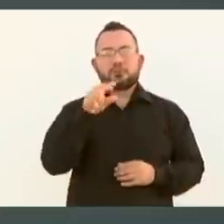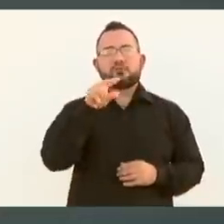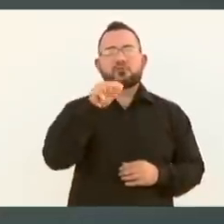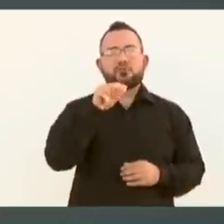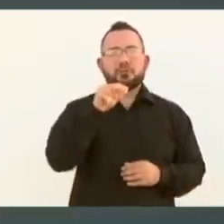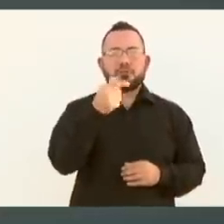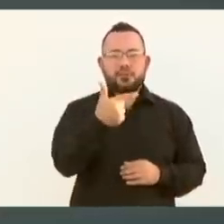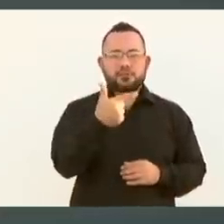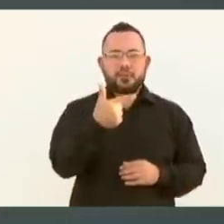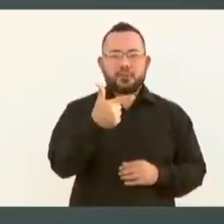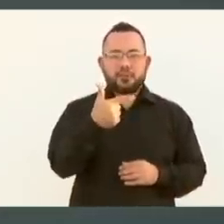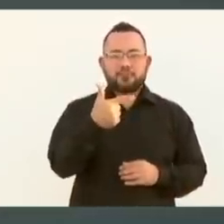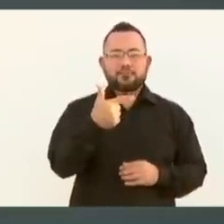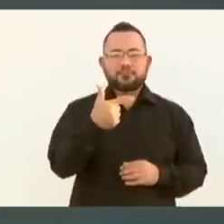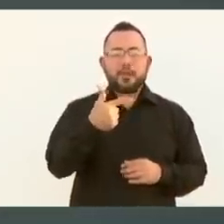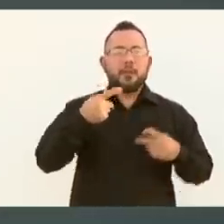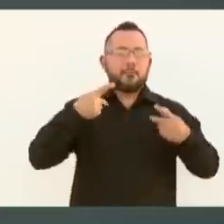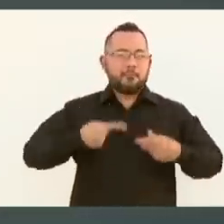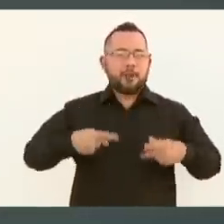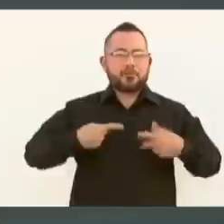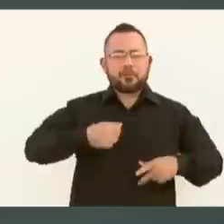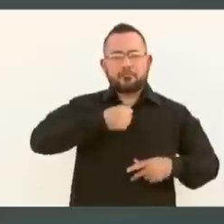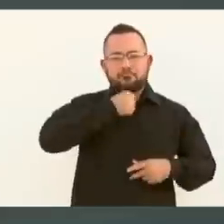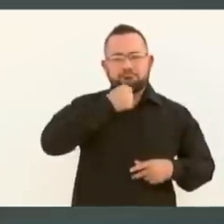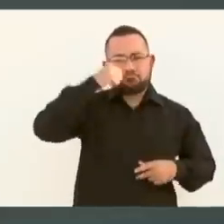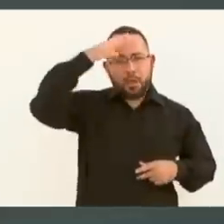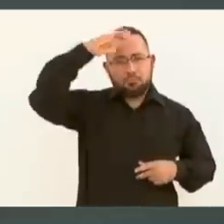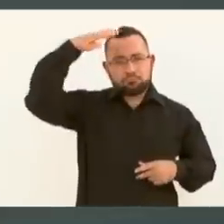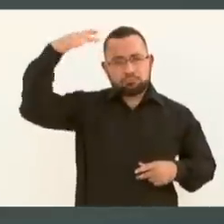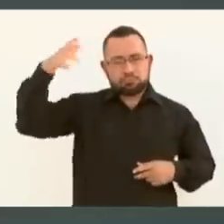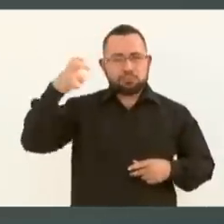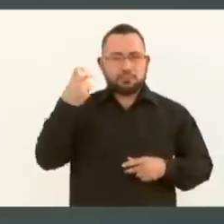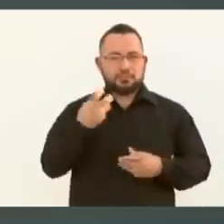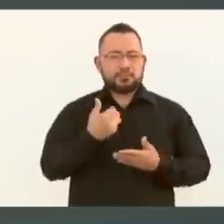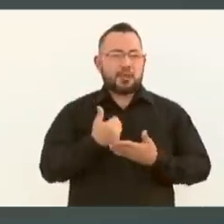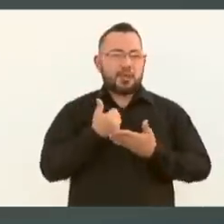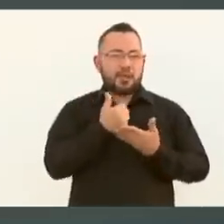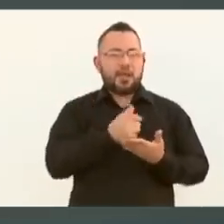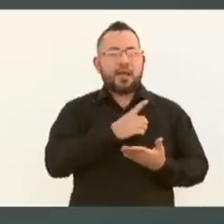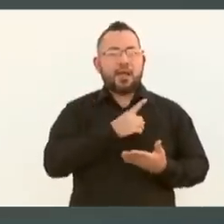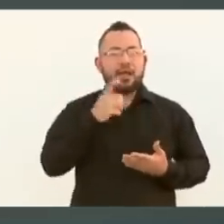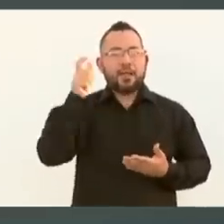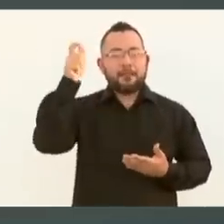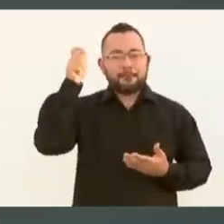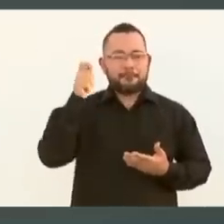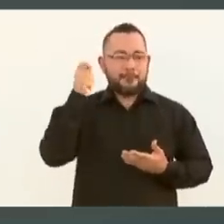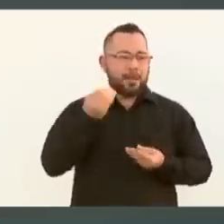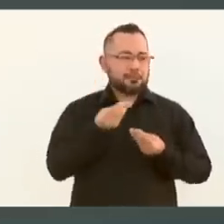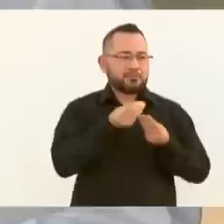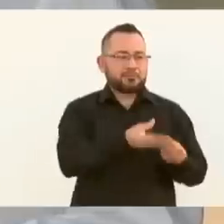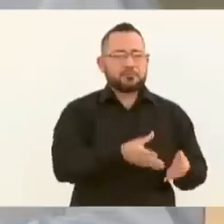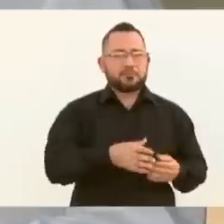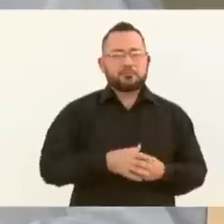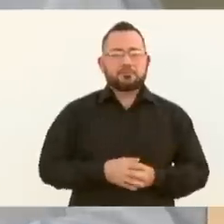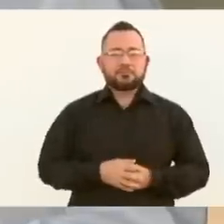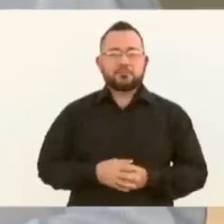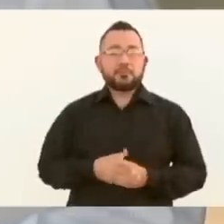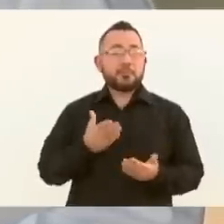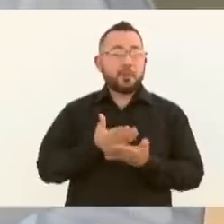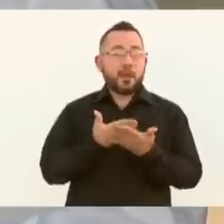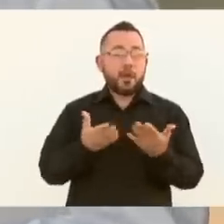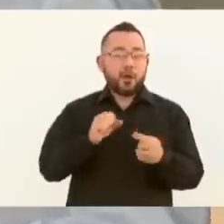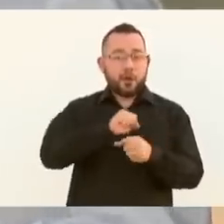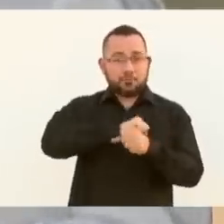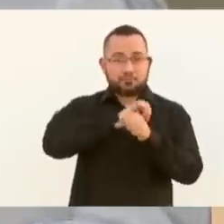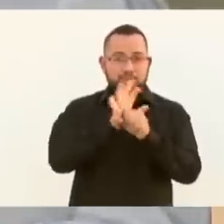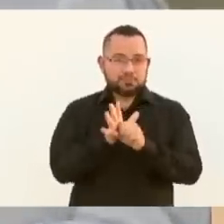mayores que reciben pensión. Ahora con la pandemia se